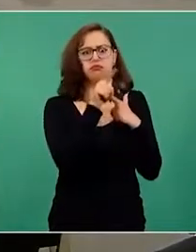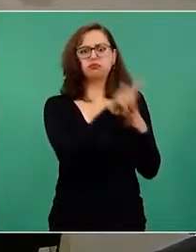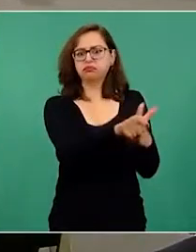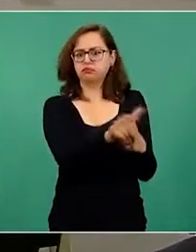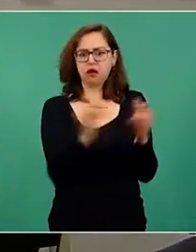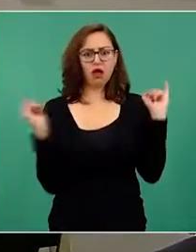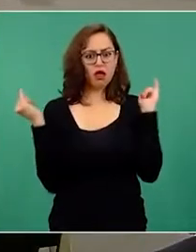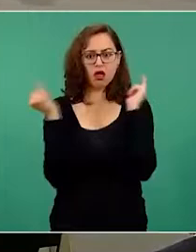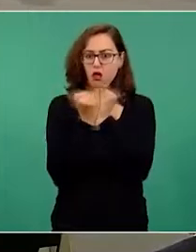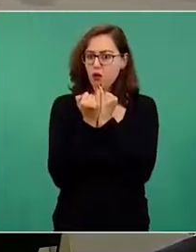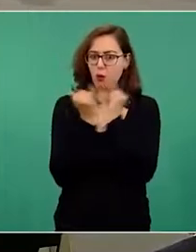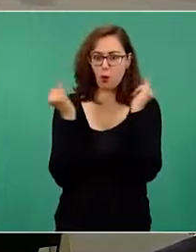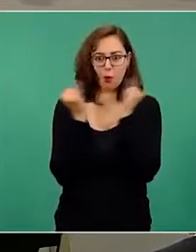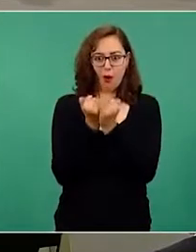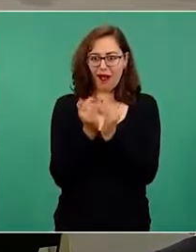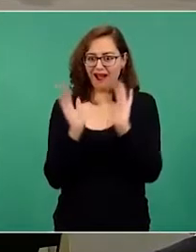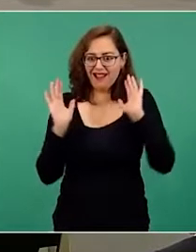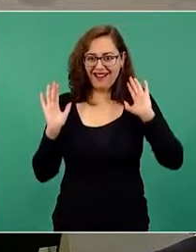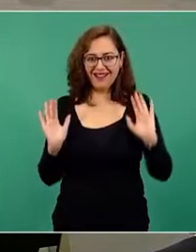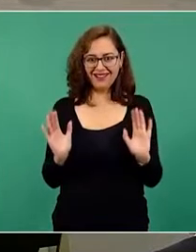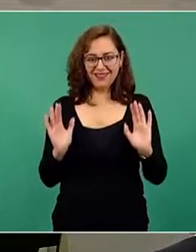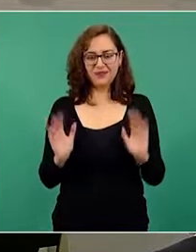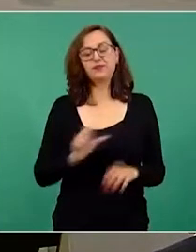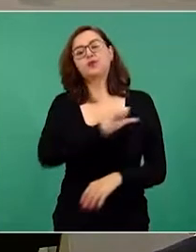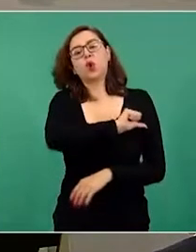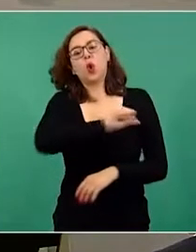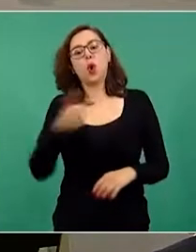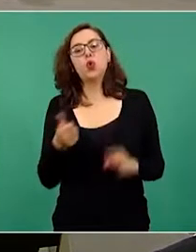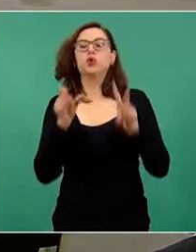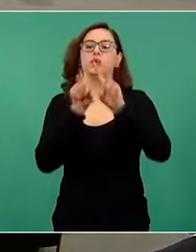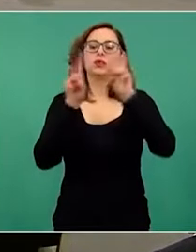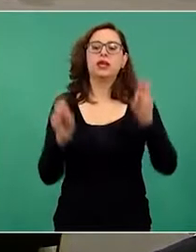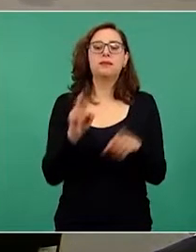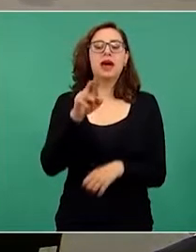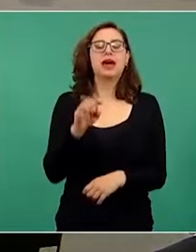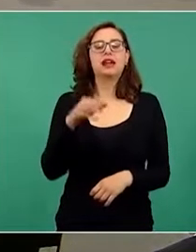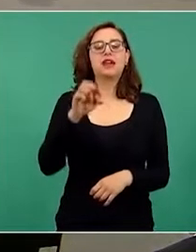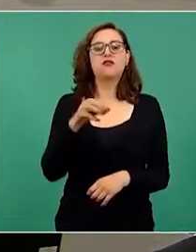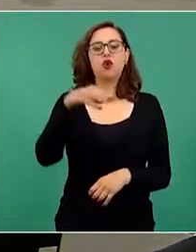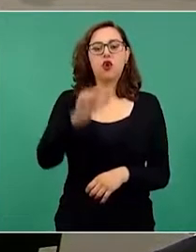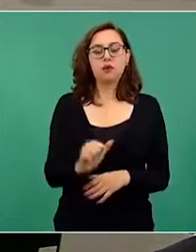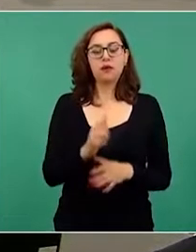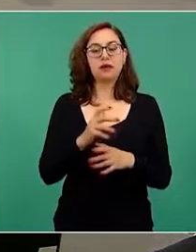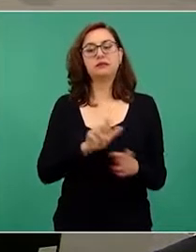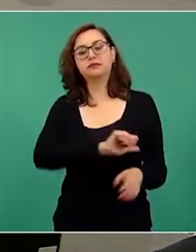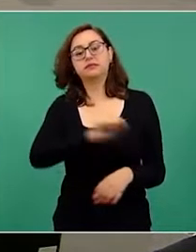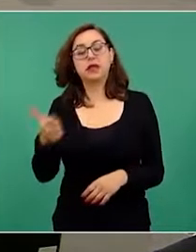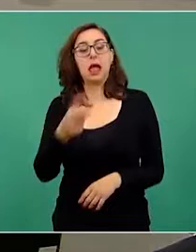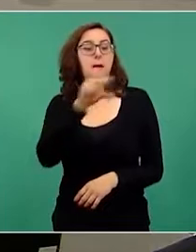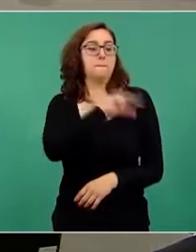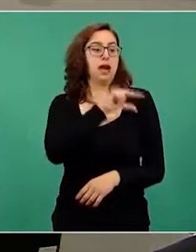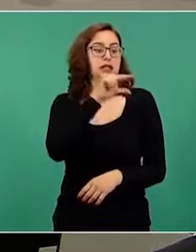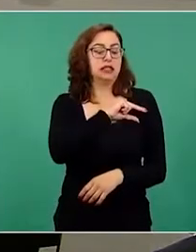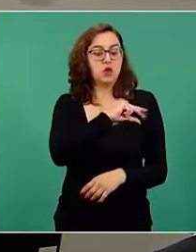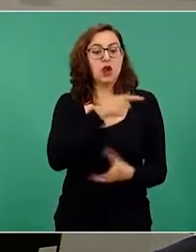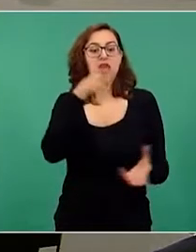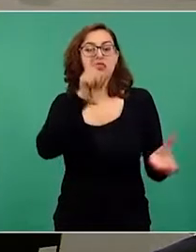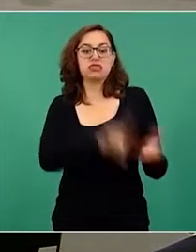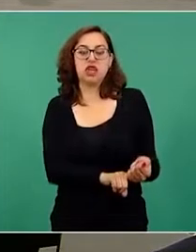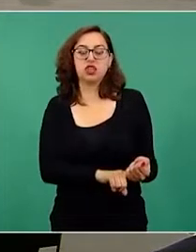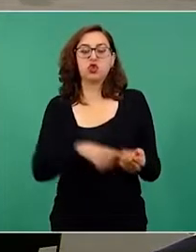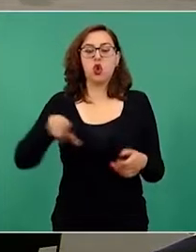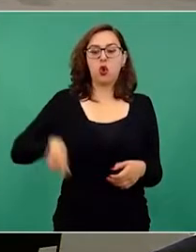Otra nota del reforma titulada, plantean controlar las empresas privadas, dando la